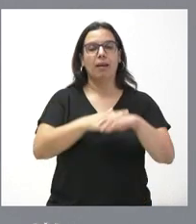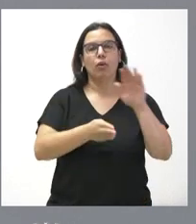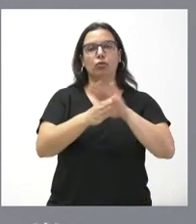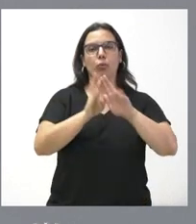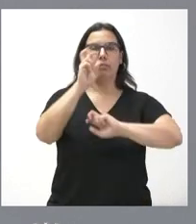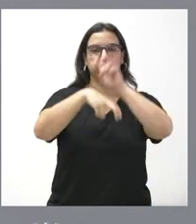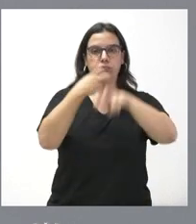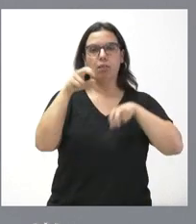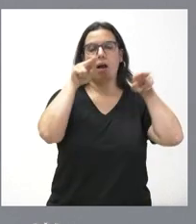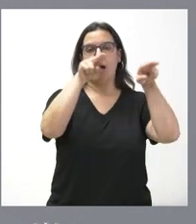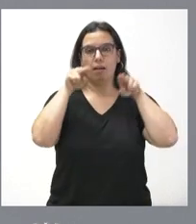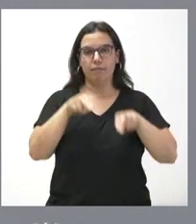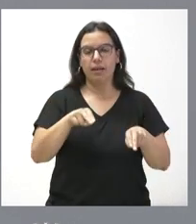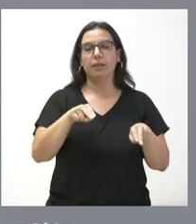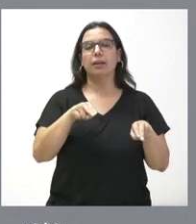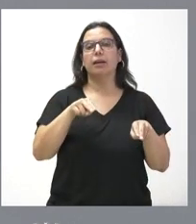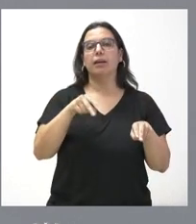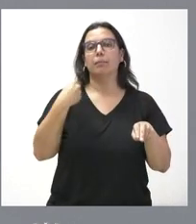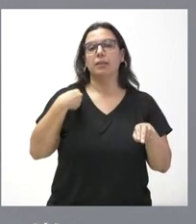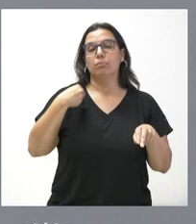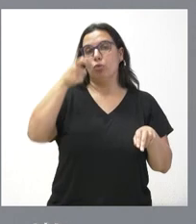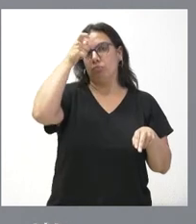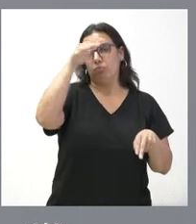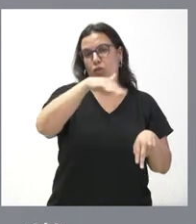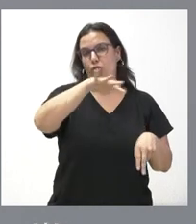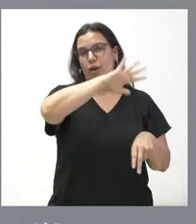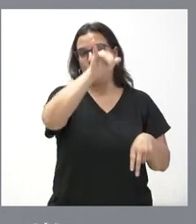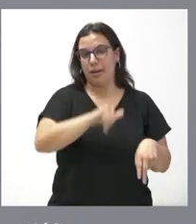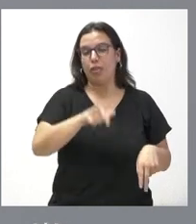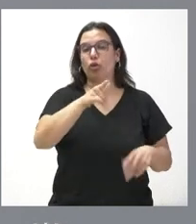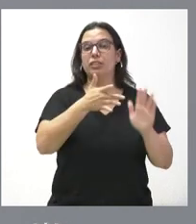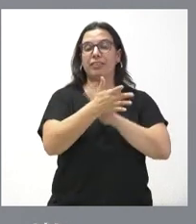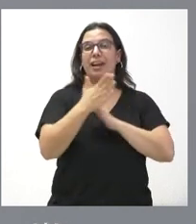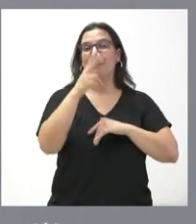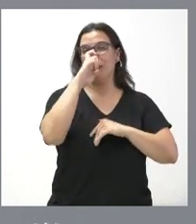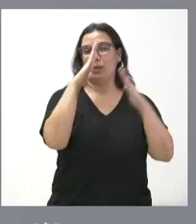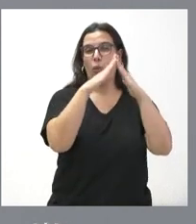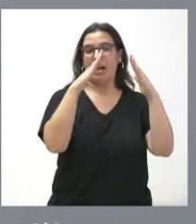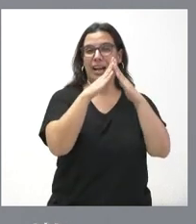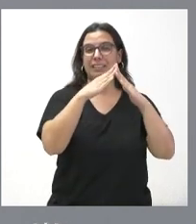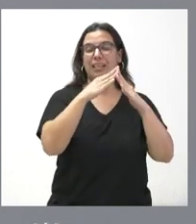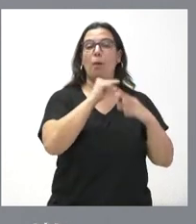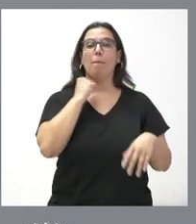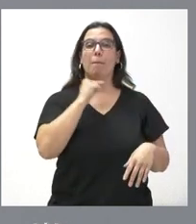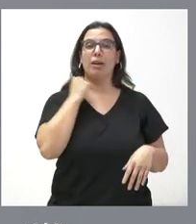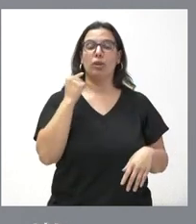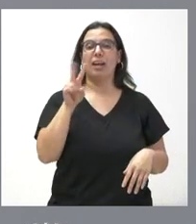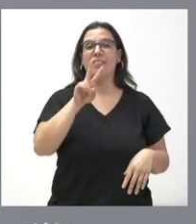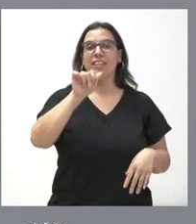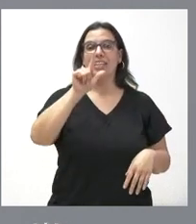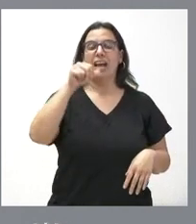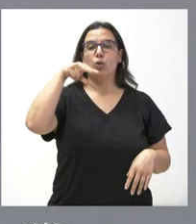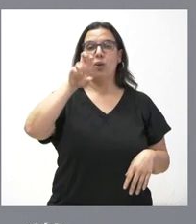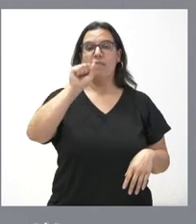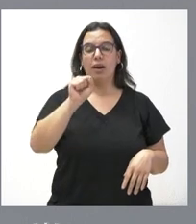albergue en la Tebaida, Berciana. Son obras de rehabilitación de la antigua Casa Parroquial de Villanueva de Valduesta en el término